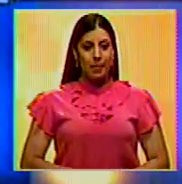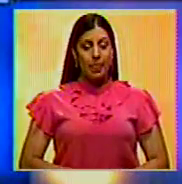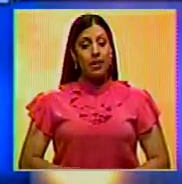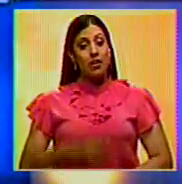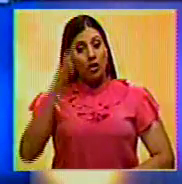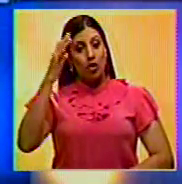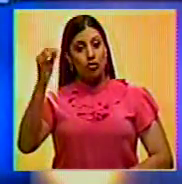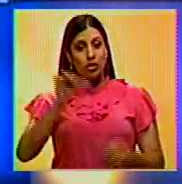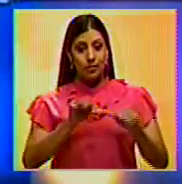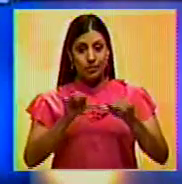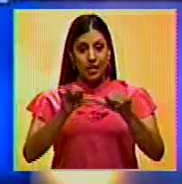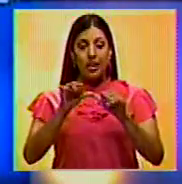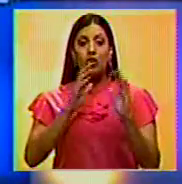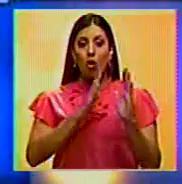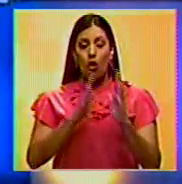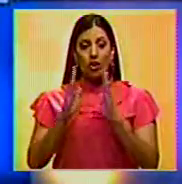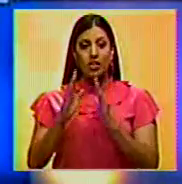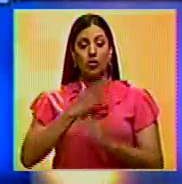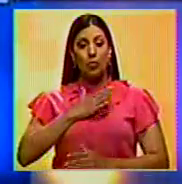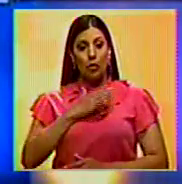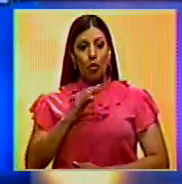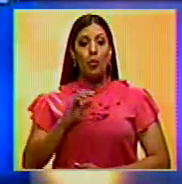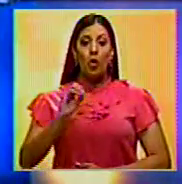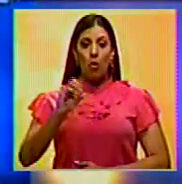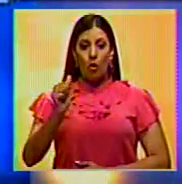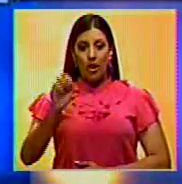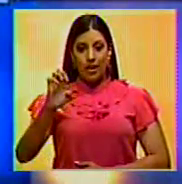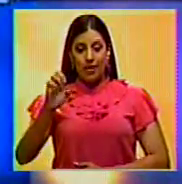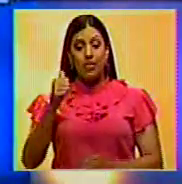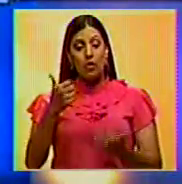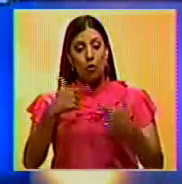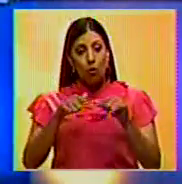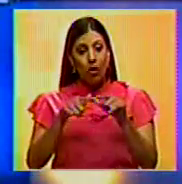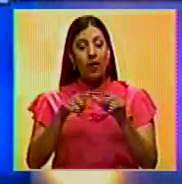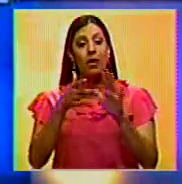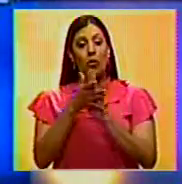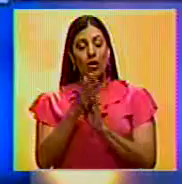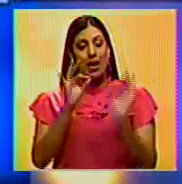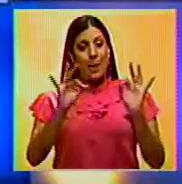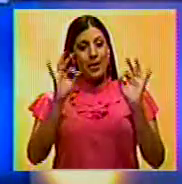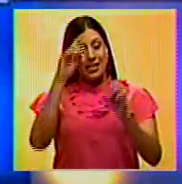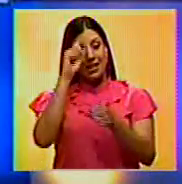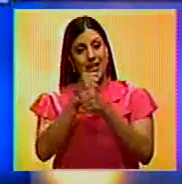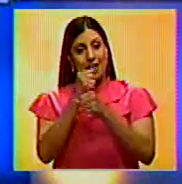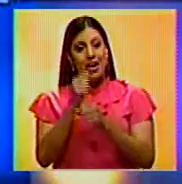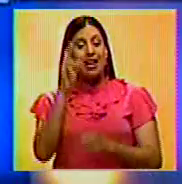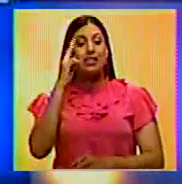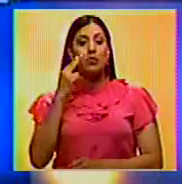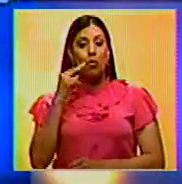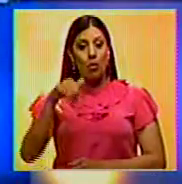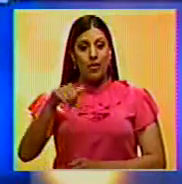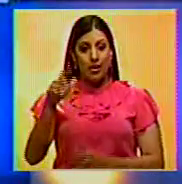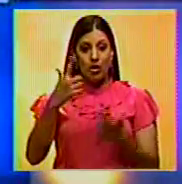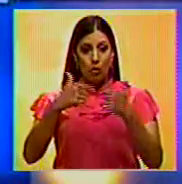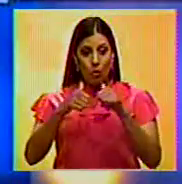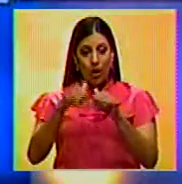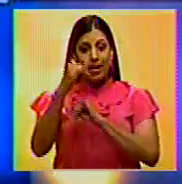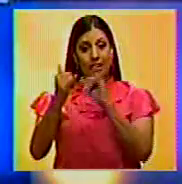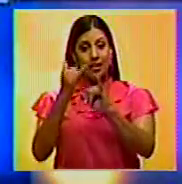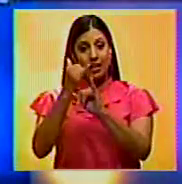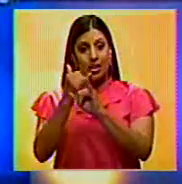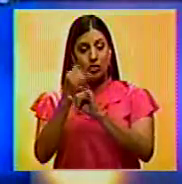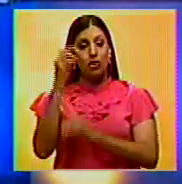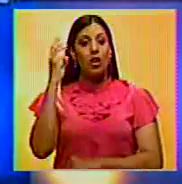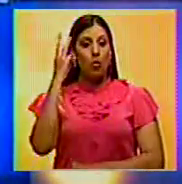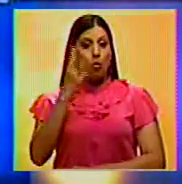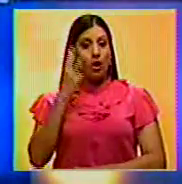El Consejo Permanente de la Organización de los Estados Americanos celebra hoy una sesión extraordinaria en el Salón Simón Bolívar de la sede del Organismo Internacional en